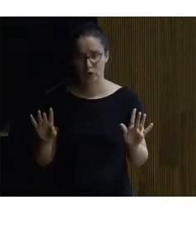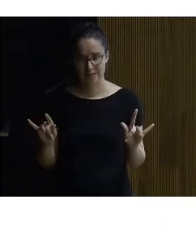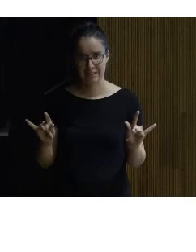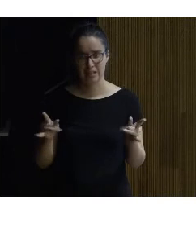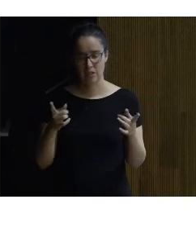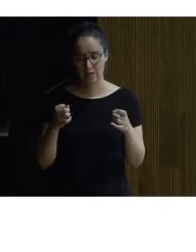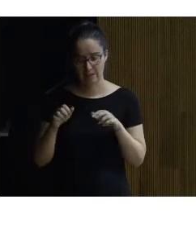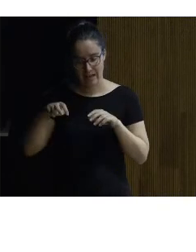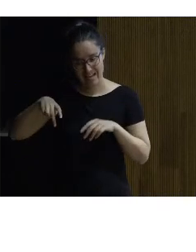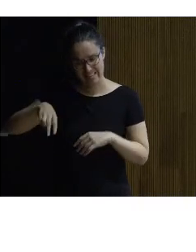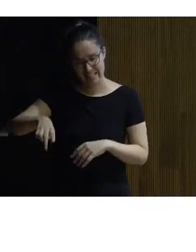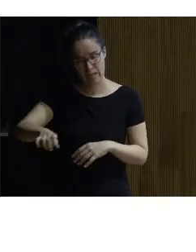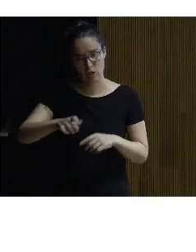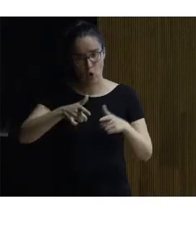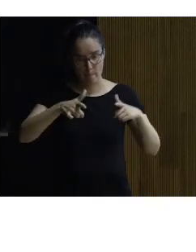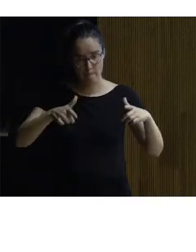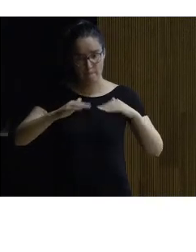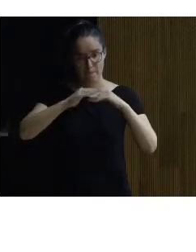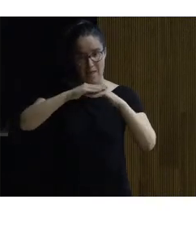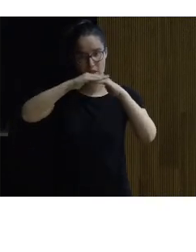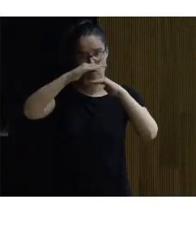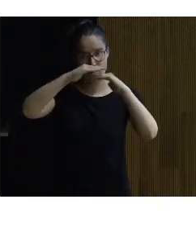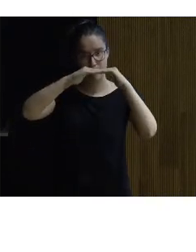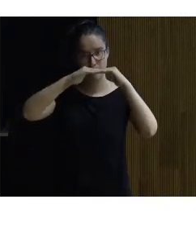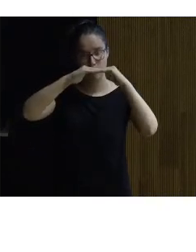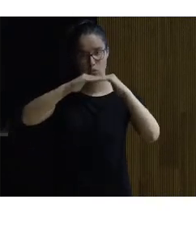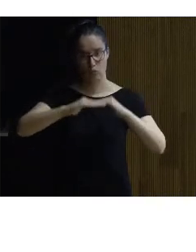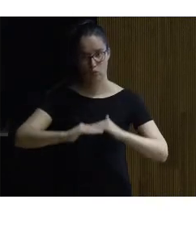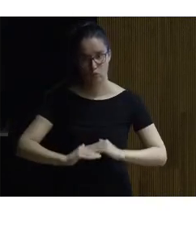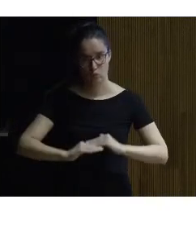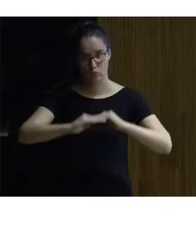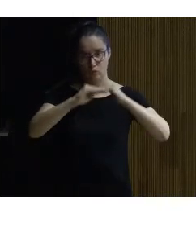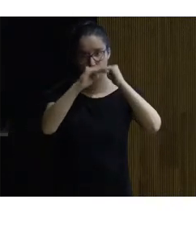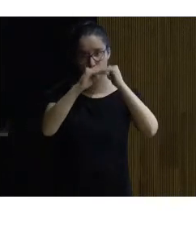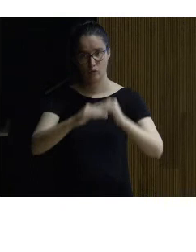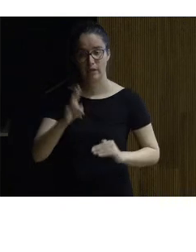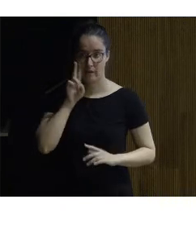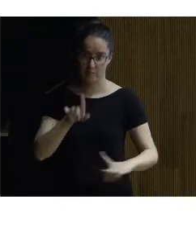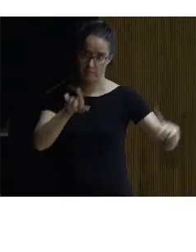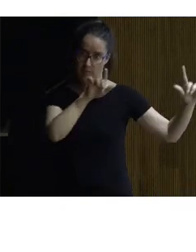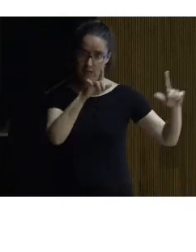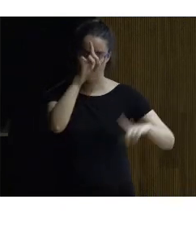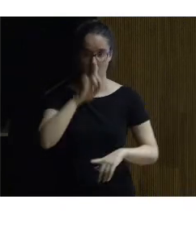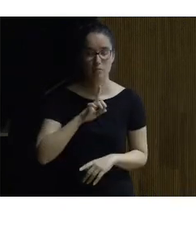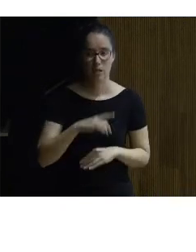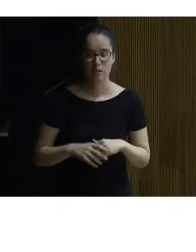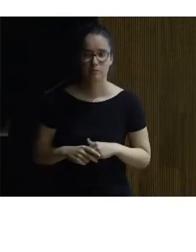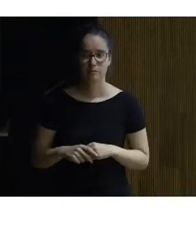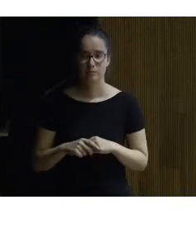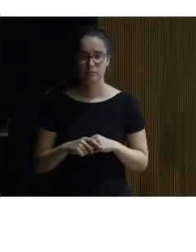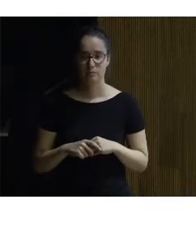lado escaleras o esa plataforma que están viendo en la imagen una plataforma móvil